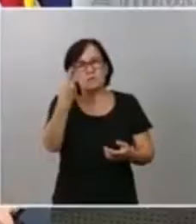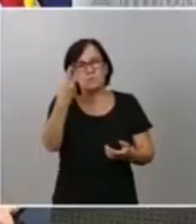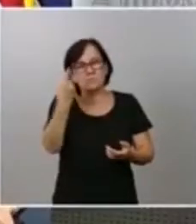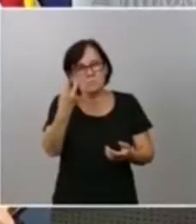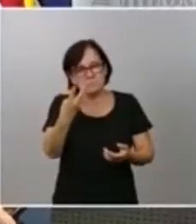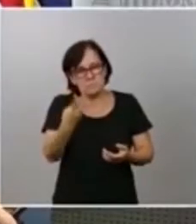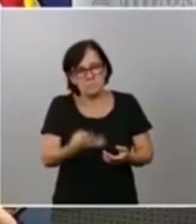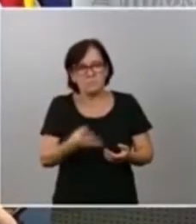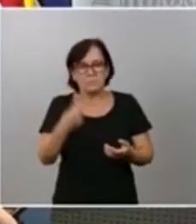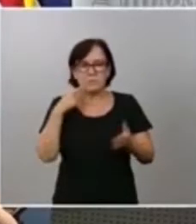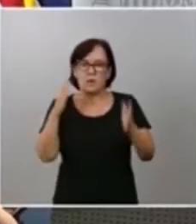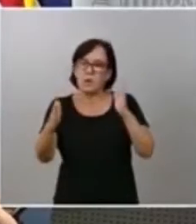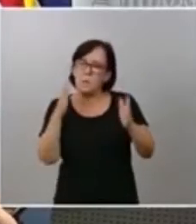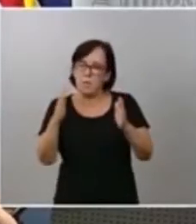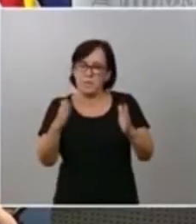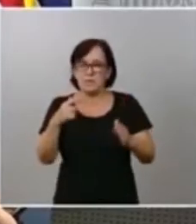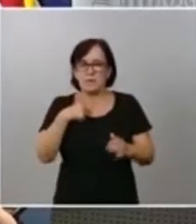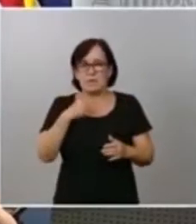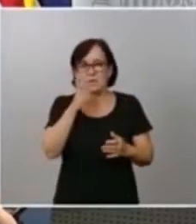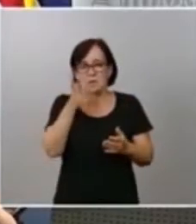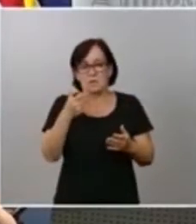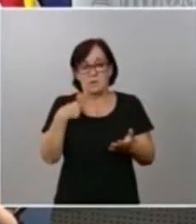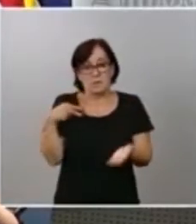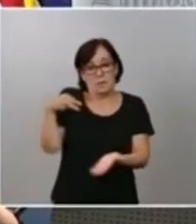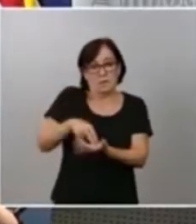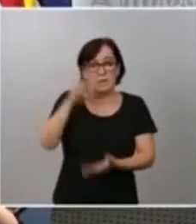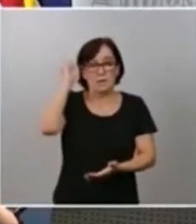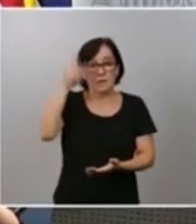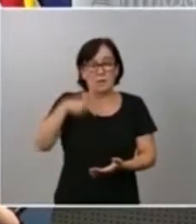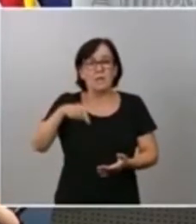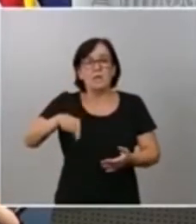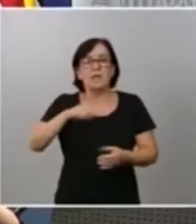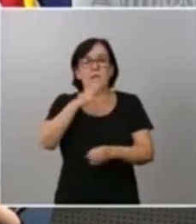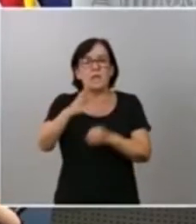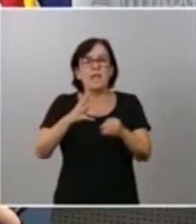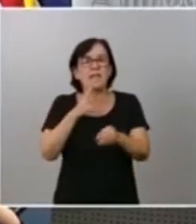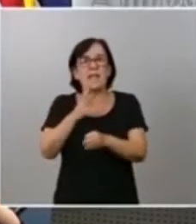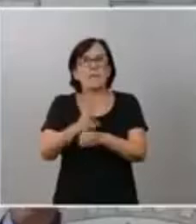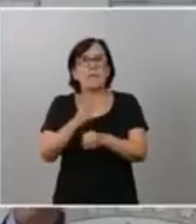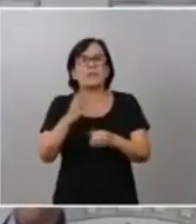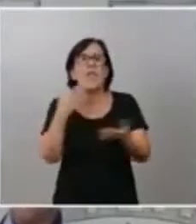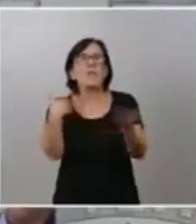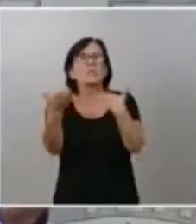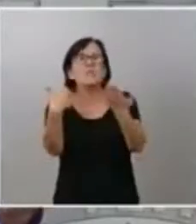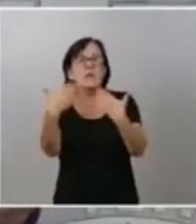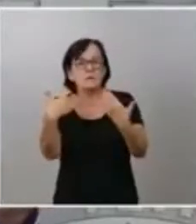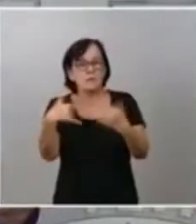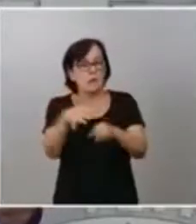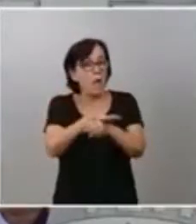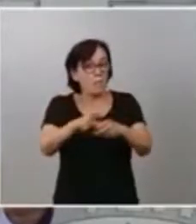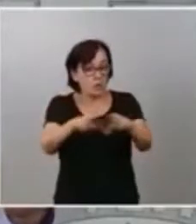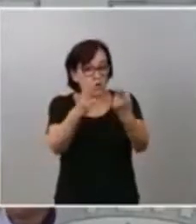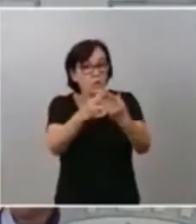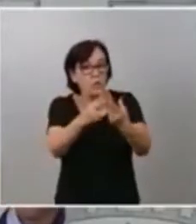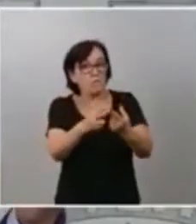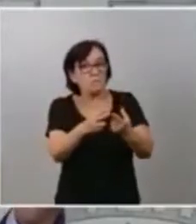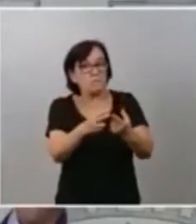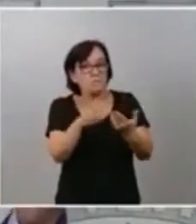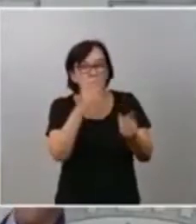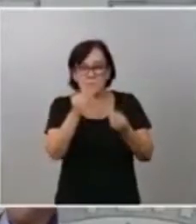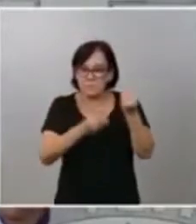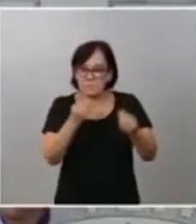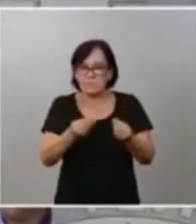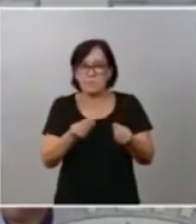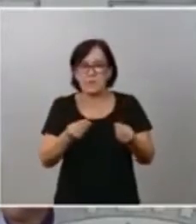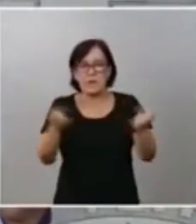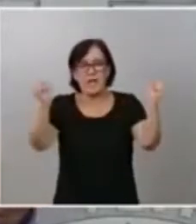momentos en los que he tenido ocasión de comparecer, que esta iba a ser la legislatura del diálogo. Lo ha sido en el ámbito social, con los acuerdos, con